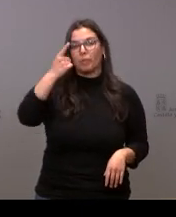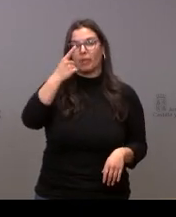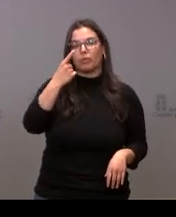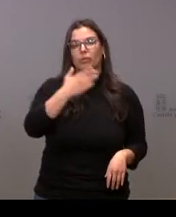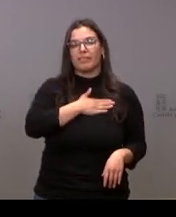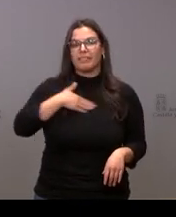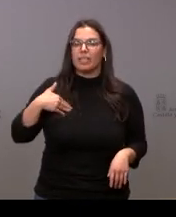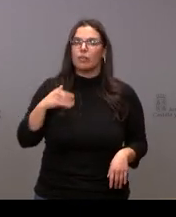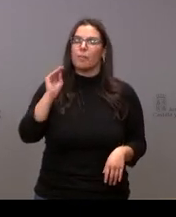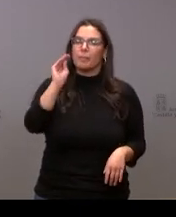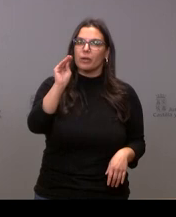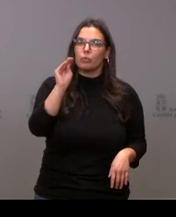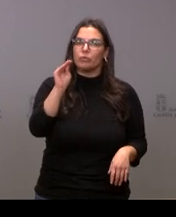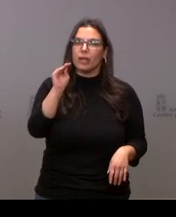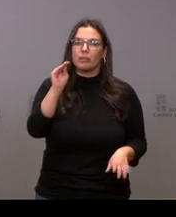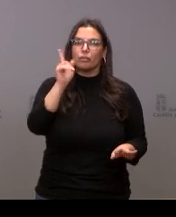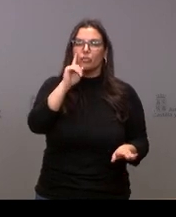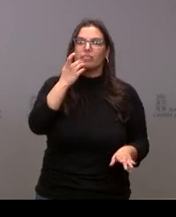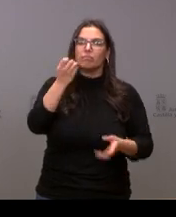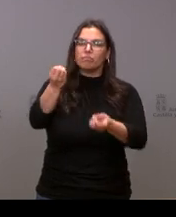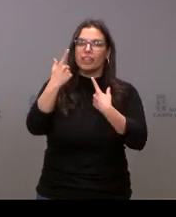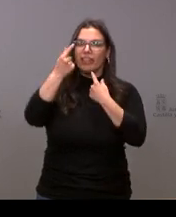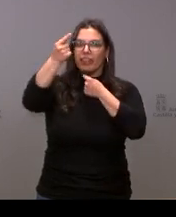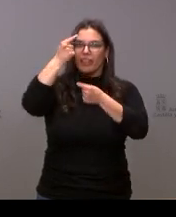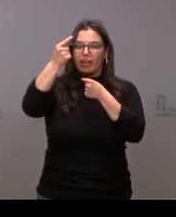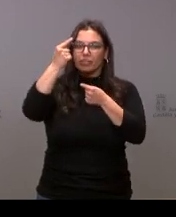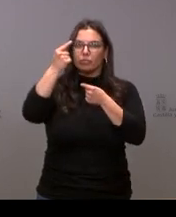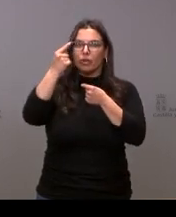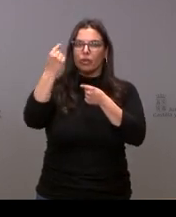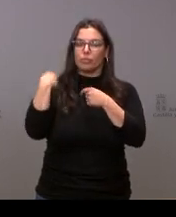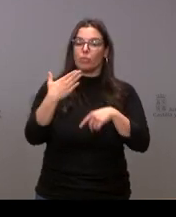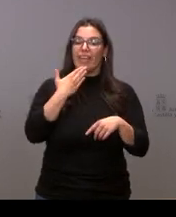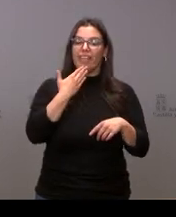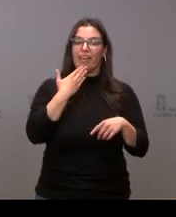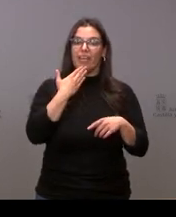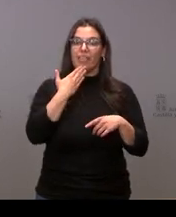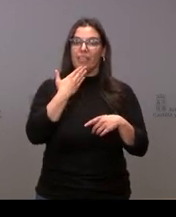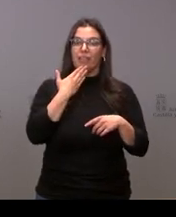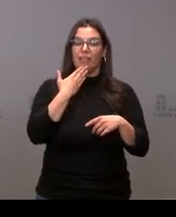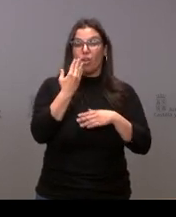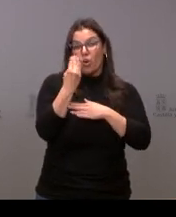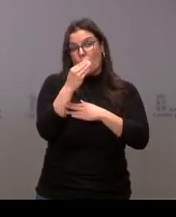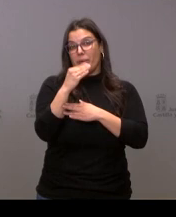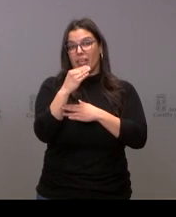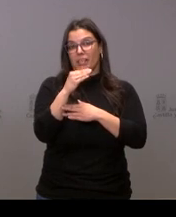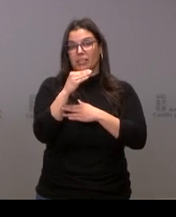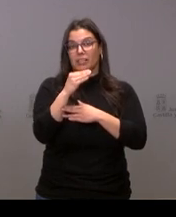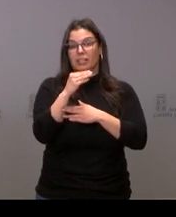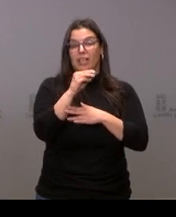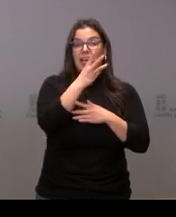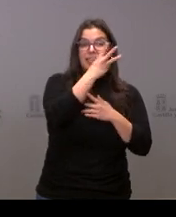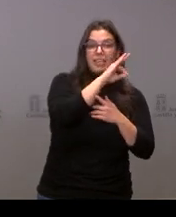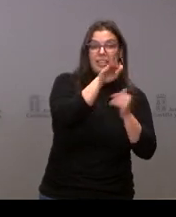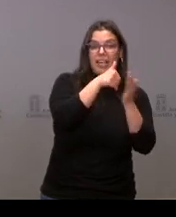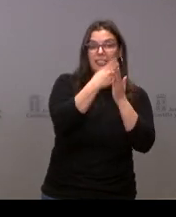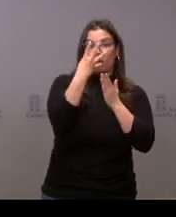quería preguntar no sé si tienen datos de cómo está respondiendo la franja de edad de los jóvenes de entre 30 y